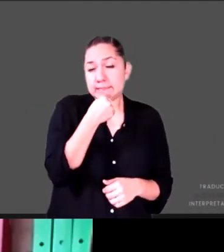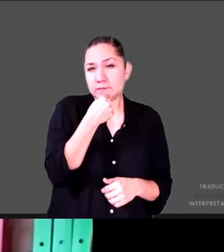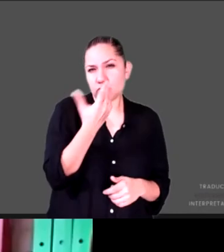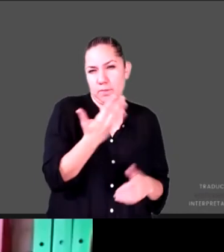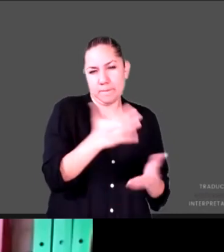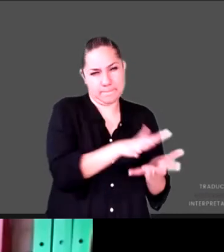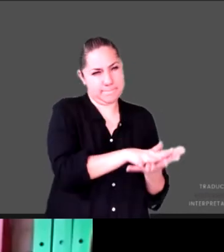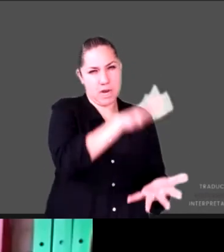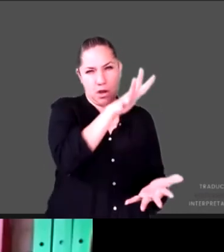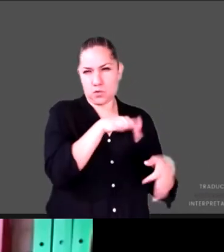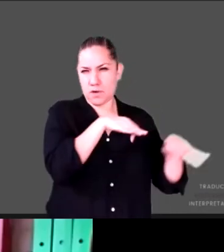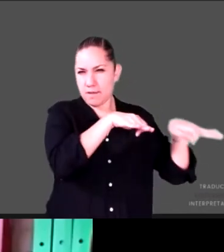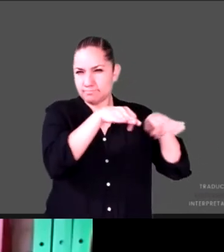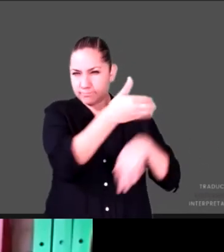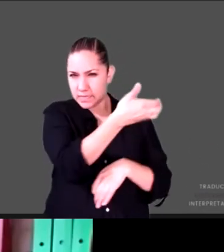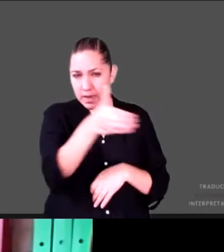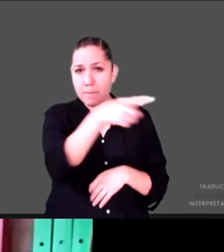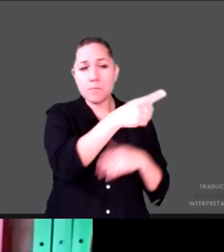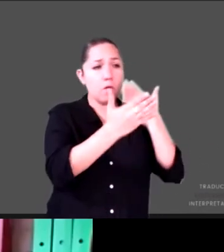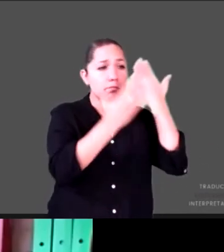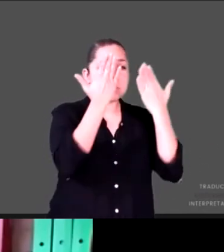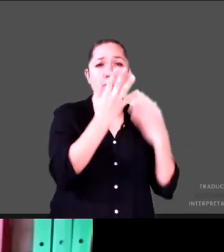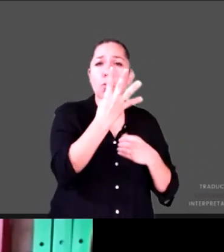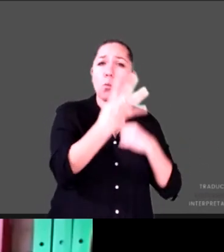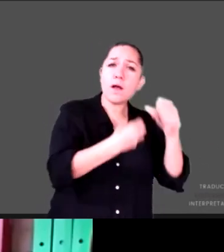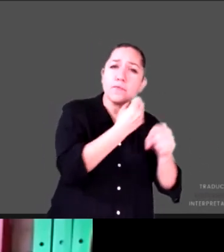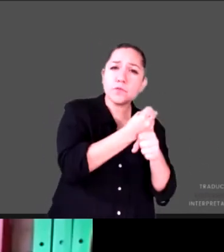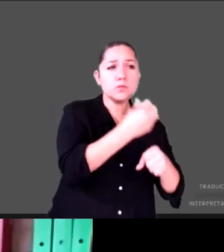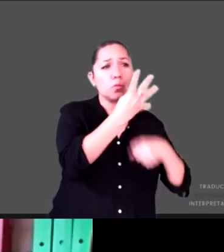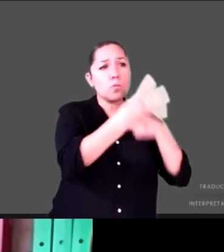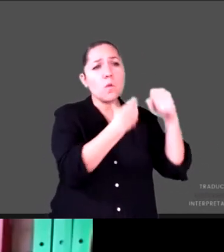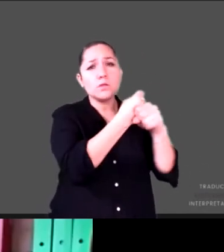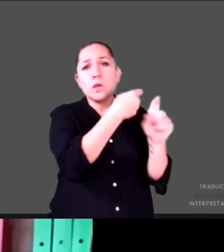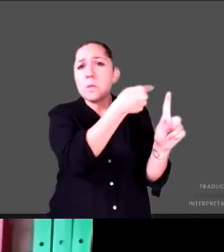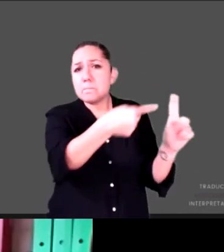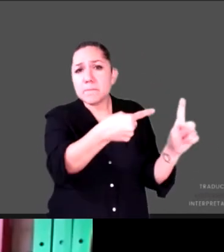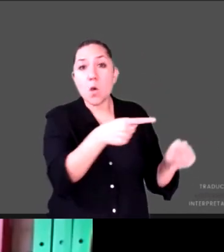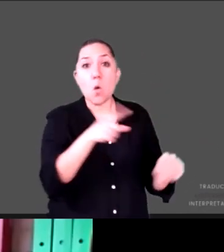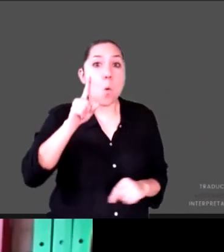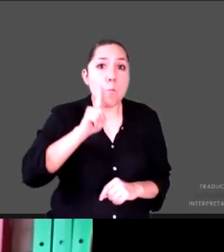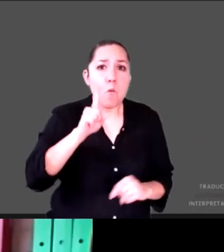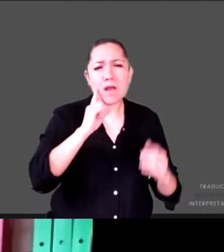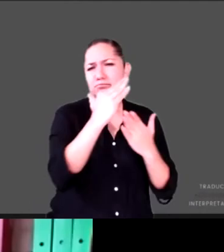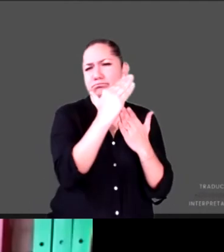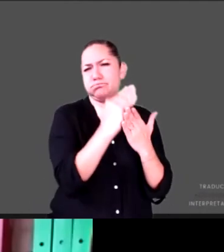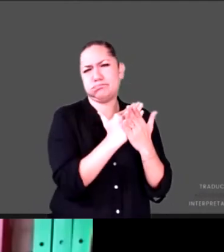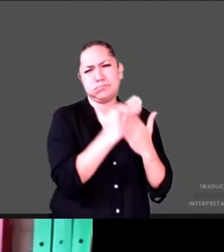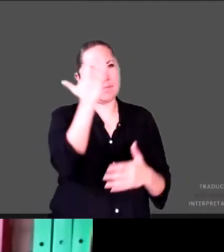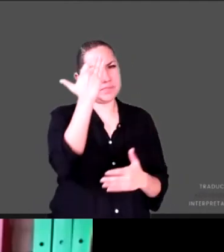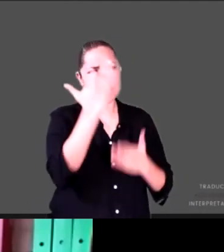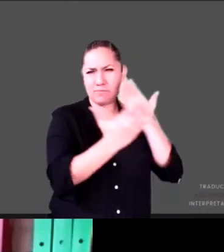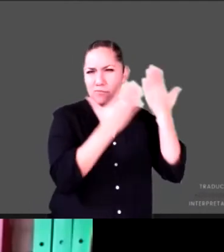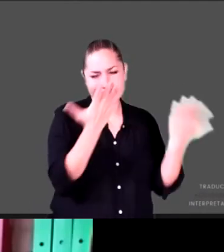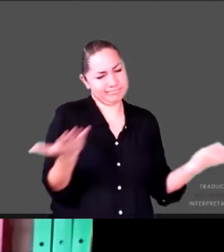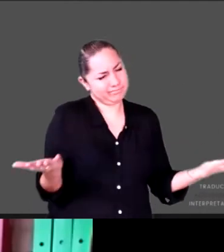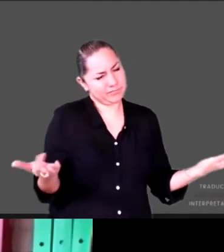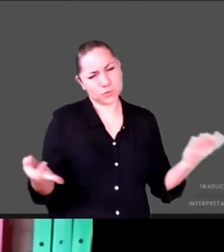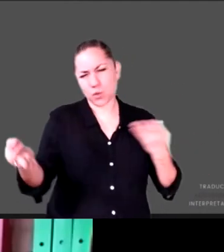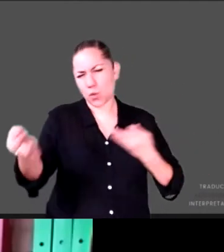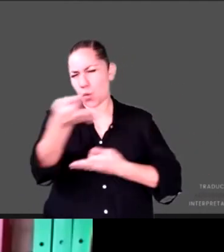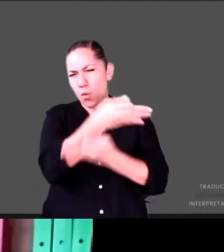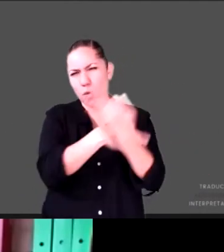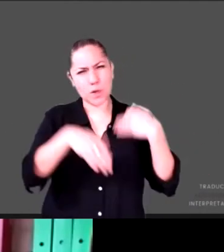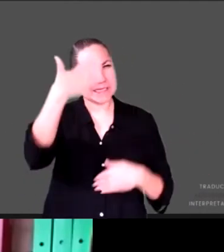y si nos enfocamos solo en mujeres es aún más bajo y pues todos sabemos los riesgos que corren los niños que están fuera de